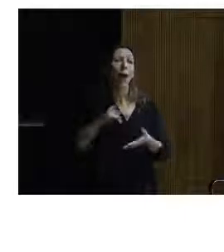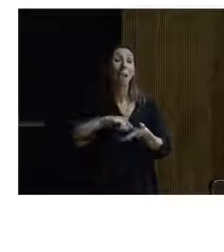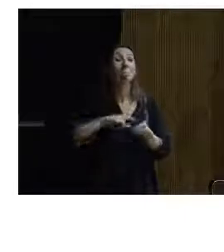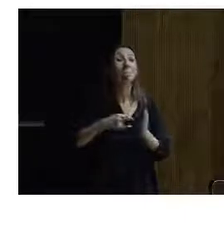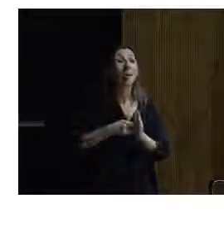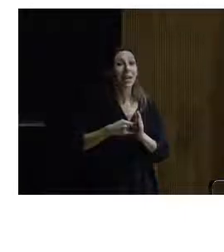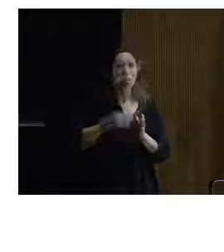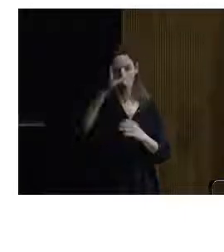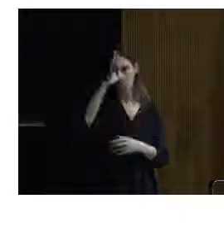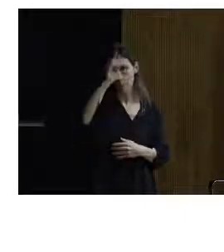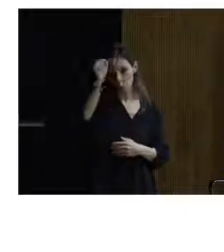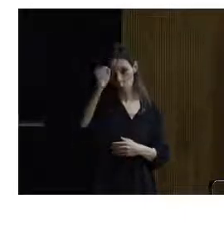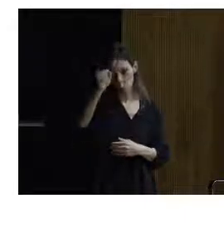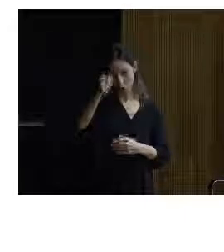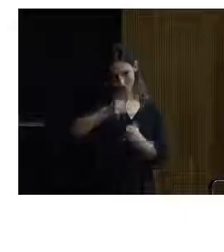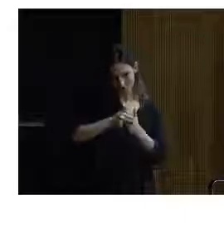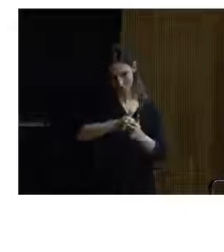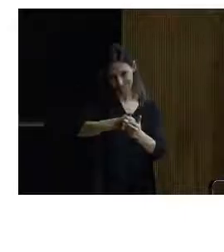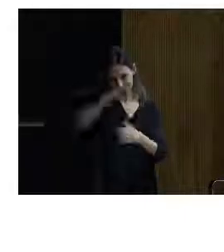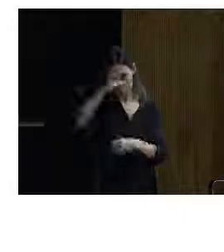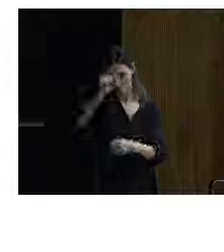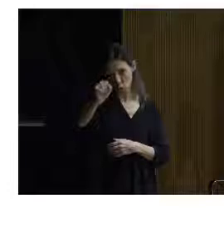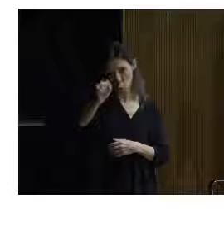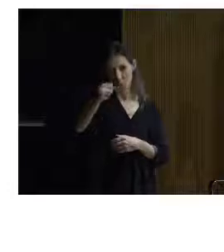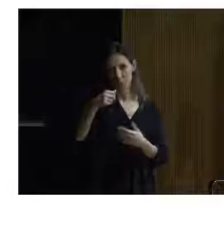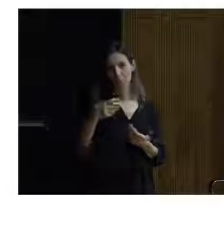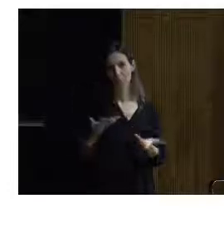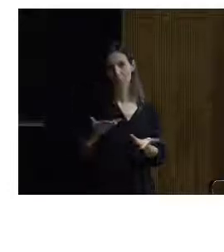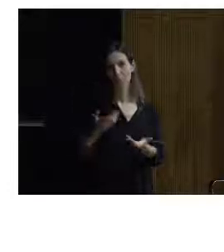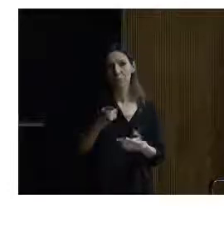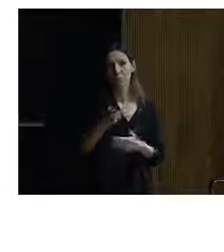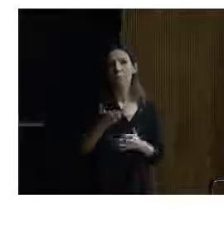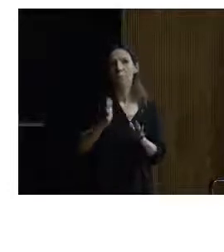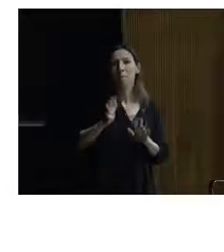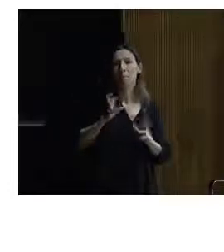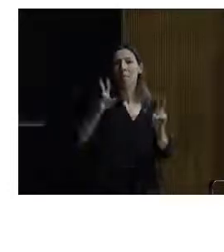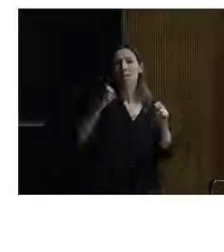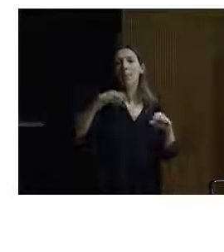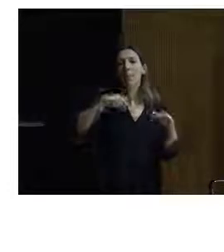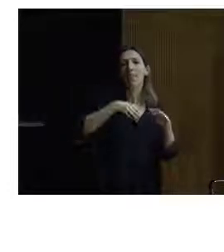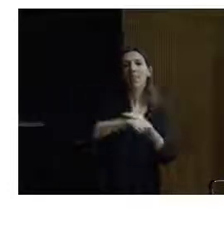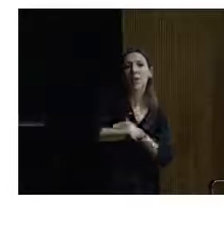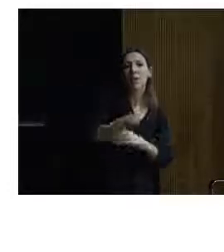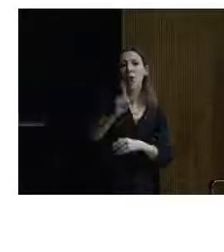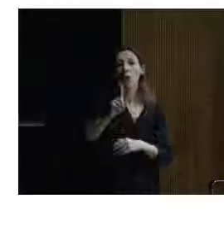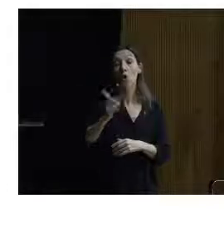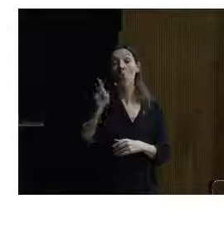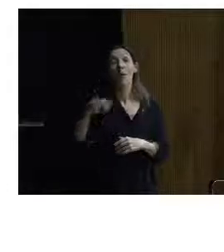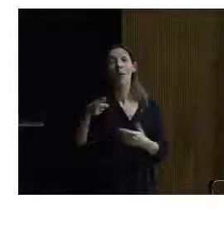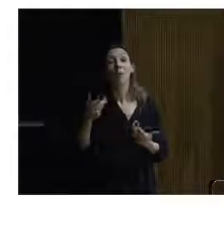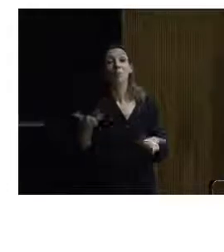protocolo. Y esto, ya no solamente para el tema de la accesibilidad, sino para cualquier